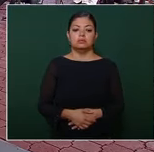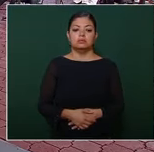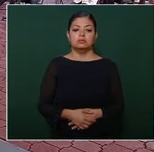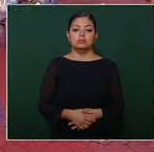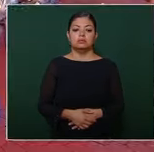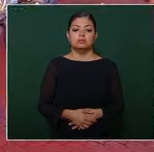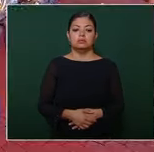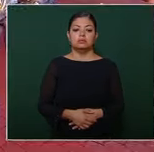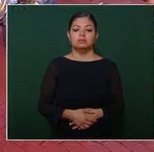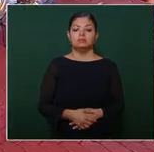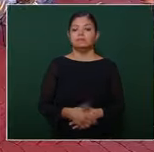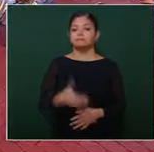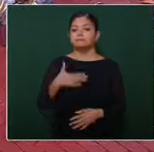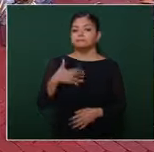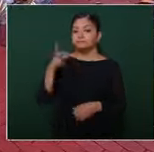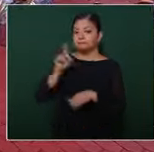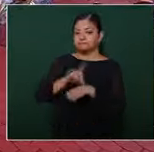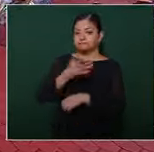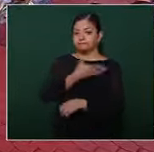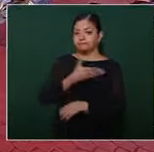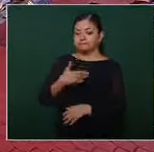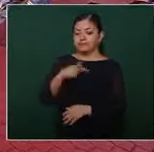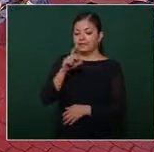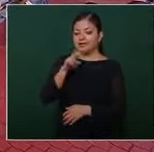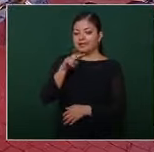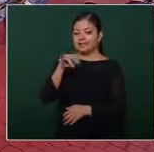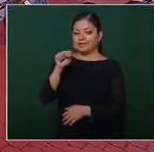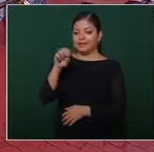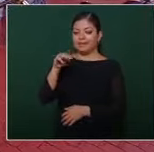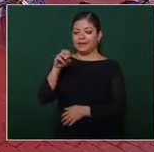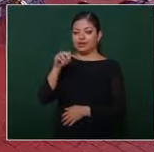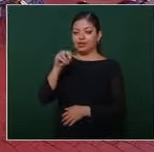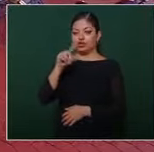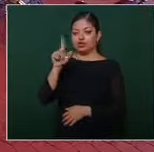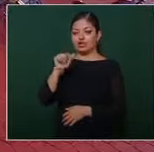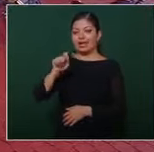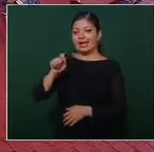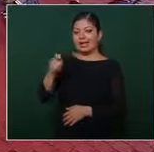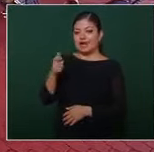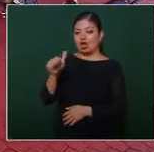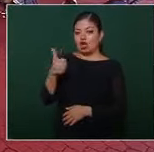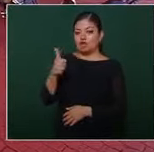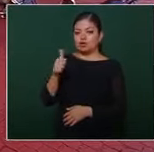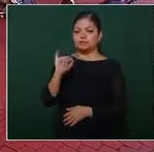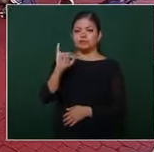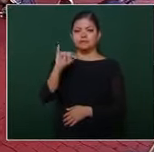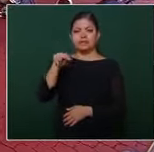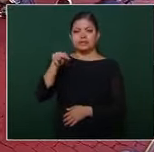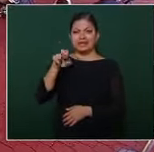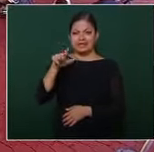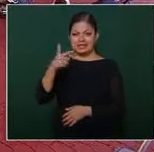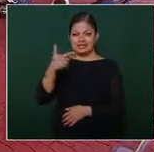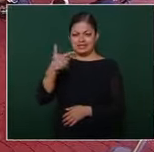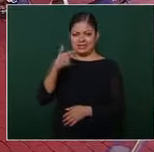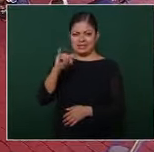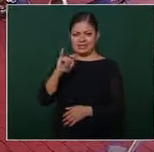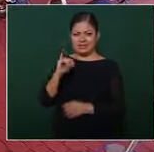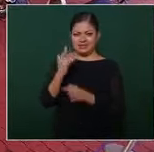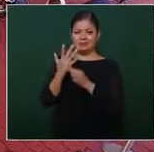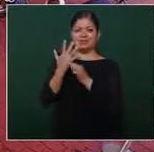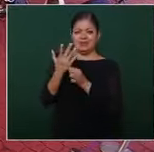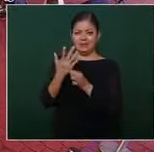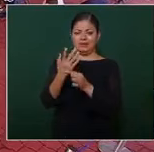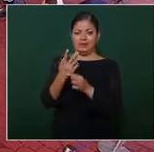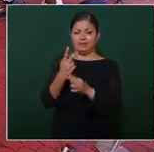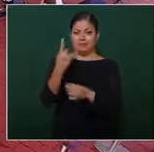buenos días presidente denis mendoza de canal 11 el ineje dio a conocer que en la primera quincena de